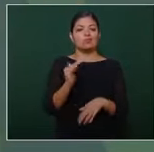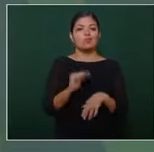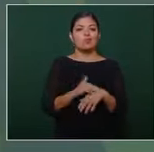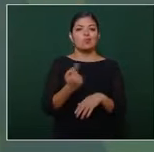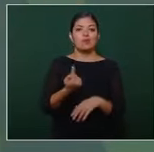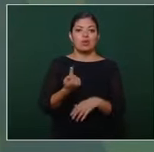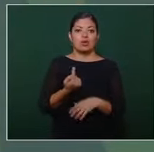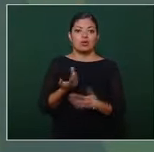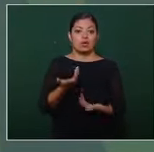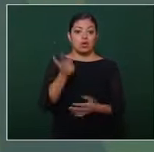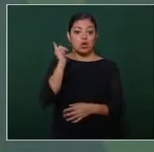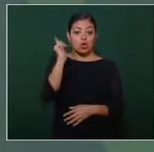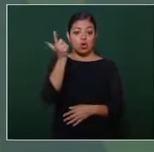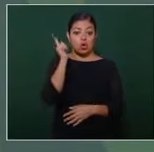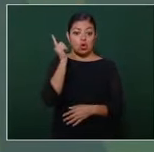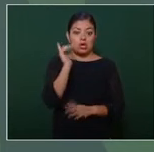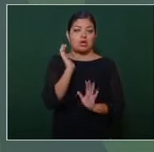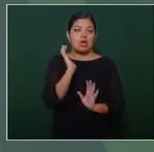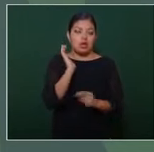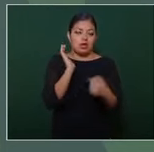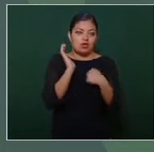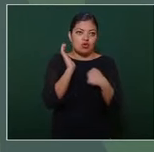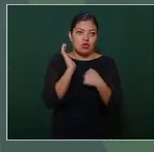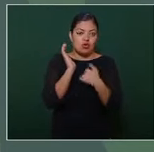ojalá y me equivoque